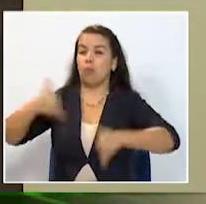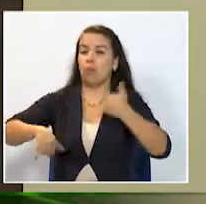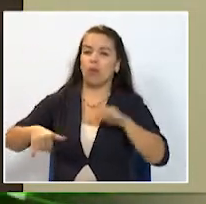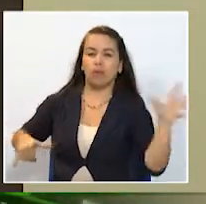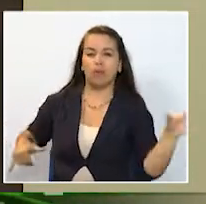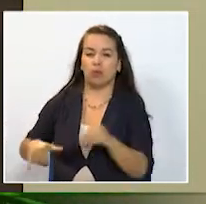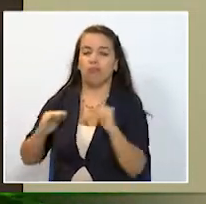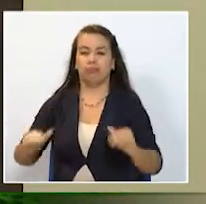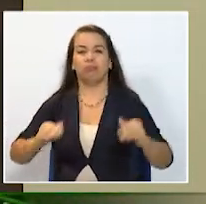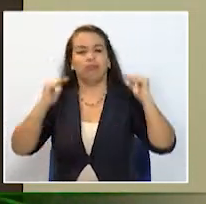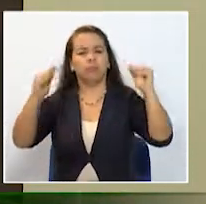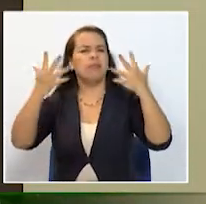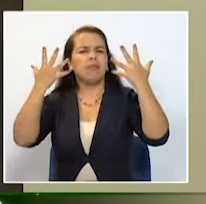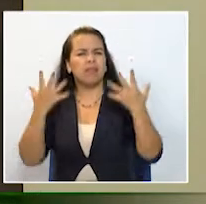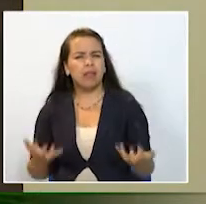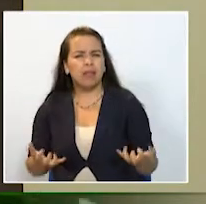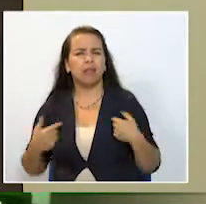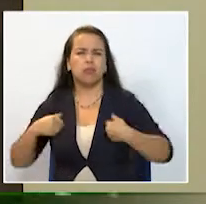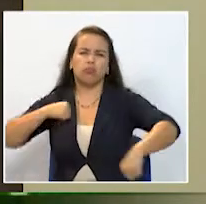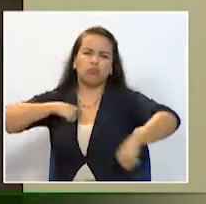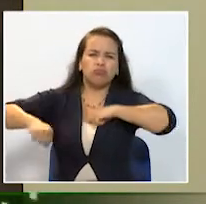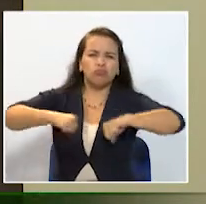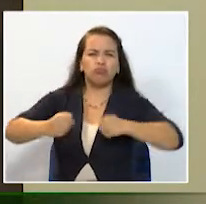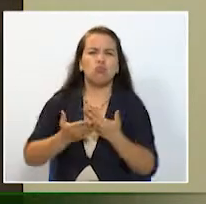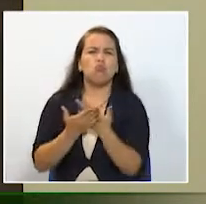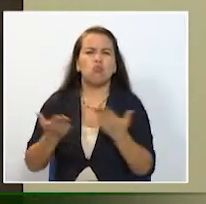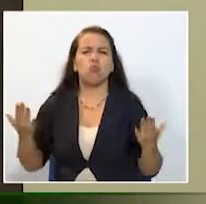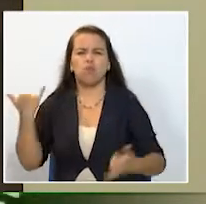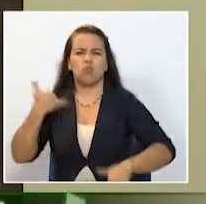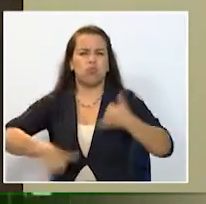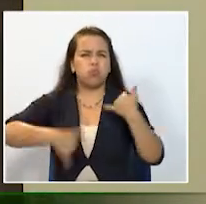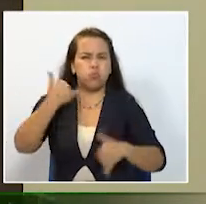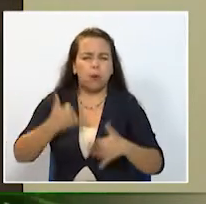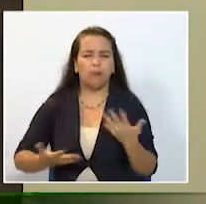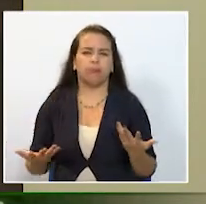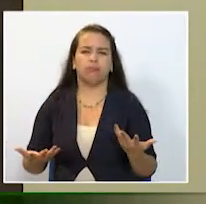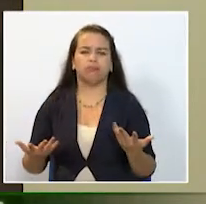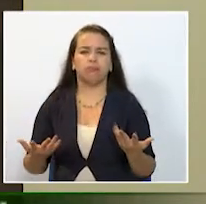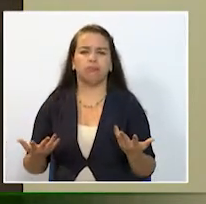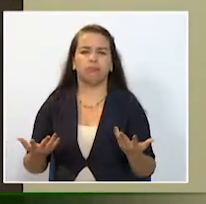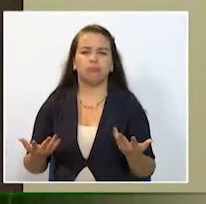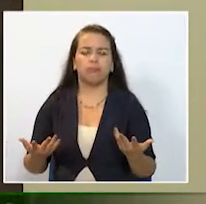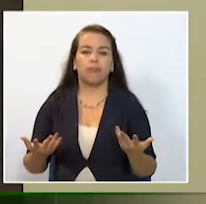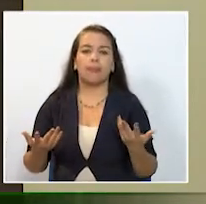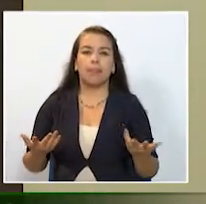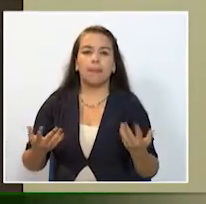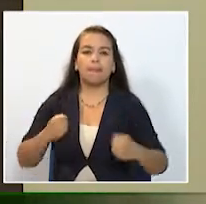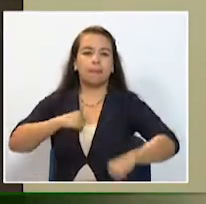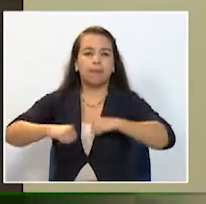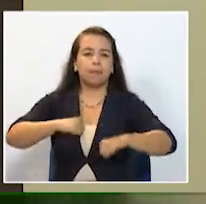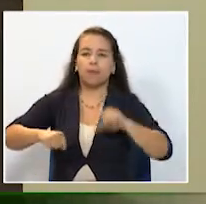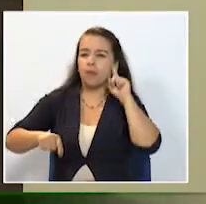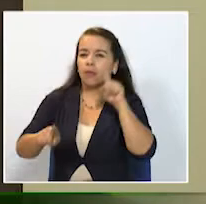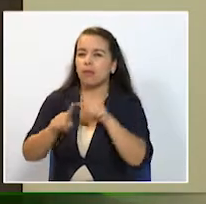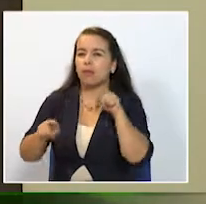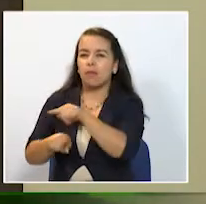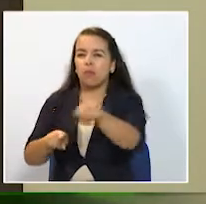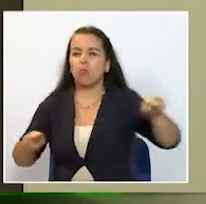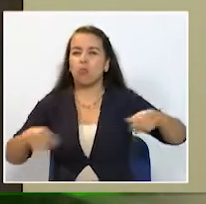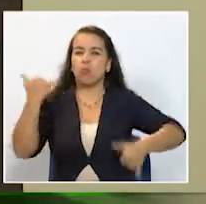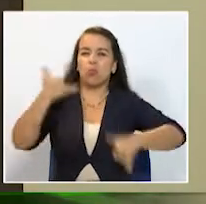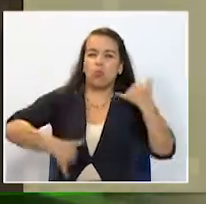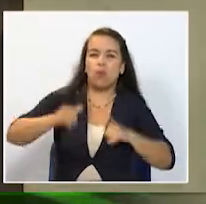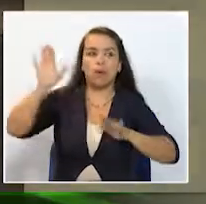tratando de realizar las jugadas en los entrenamientos van muy enfocados como hacia el juego como a la